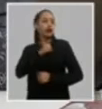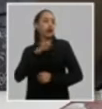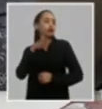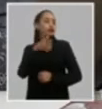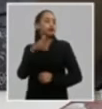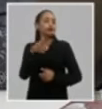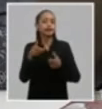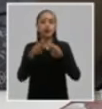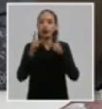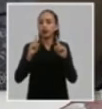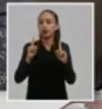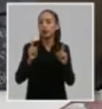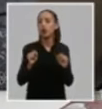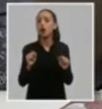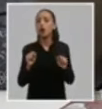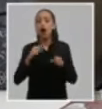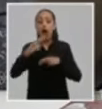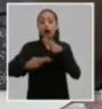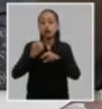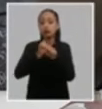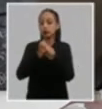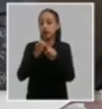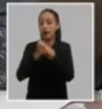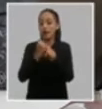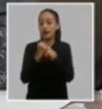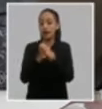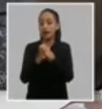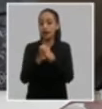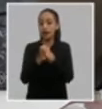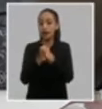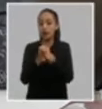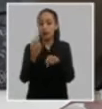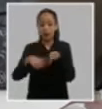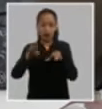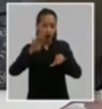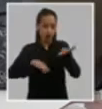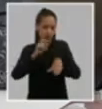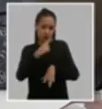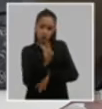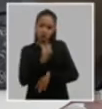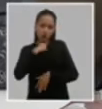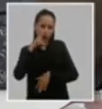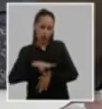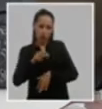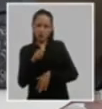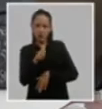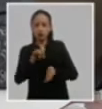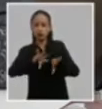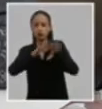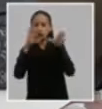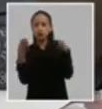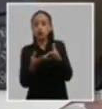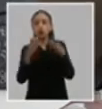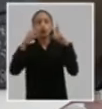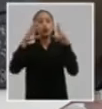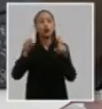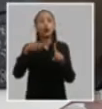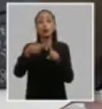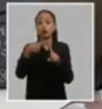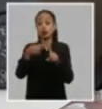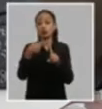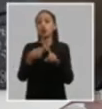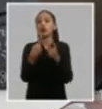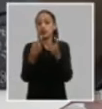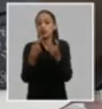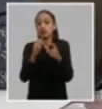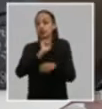por desempeñar una labor que muchas veces no la evaluamos realmente con todos los resultados positivos que tienen